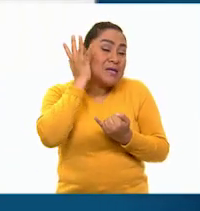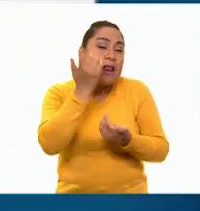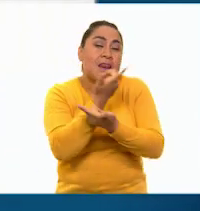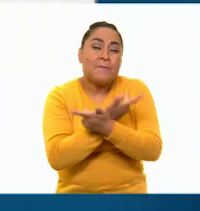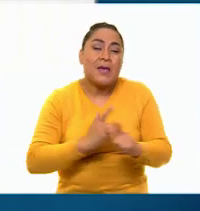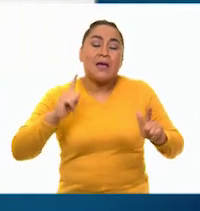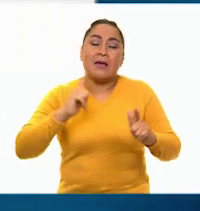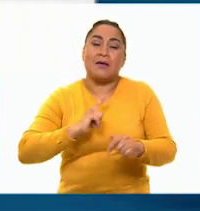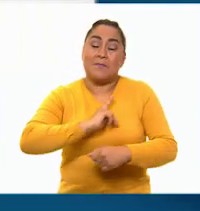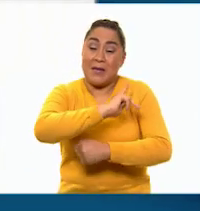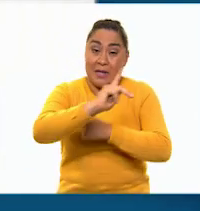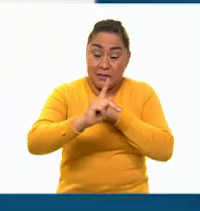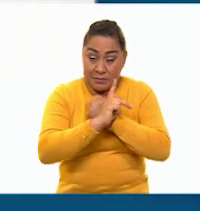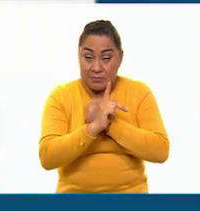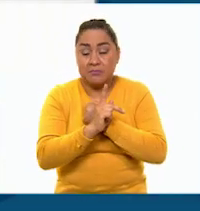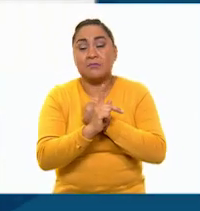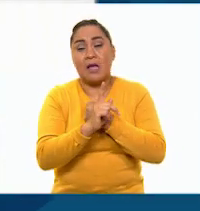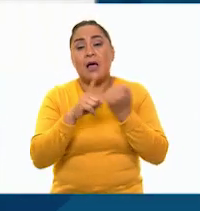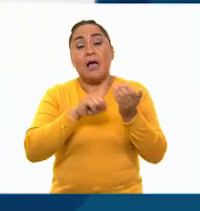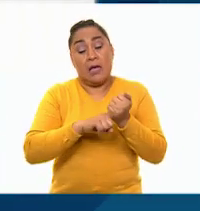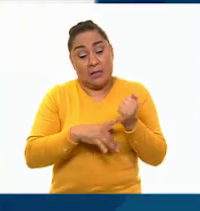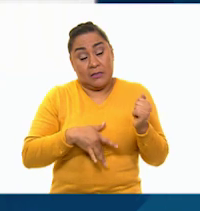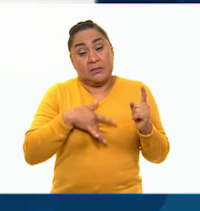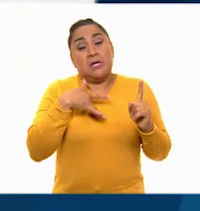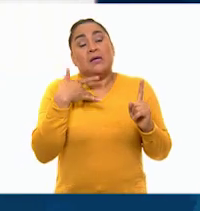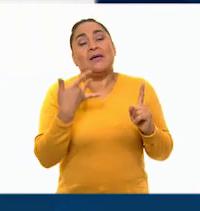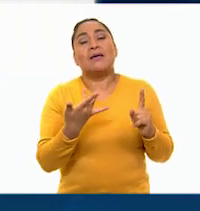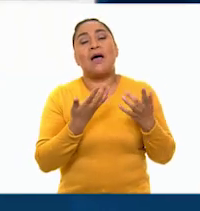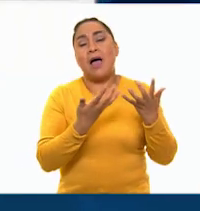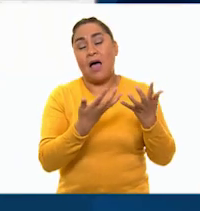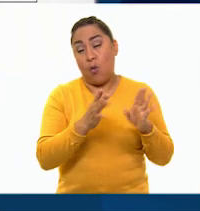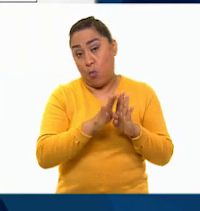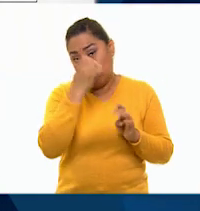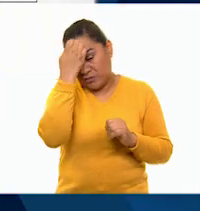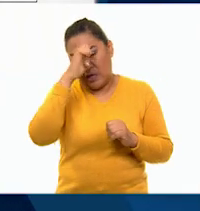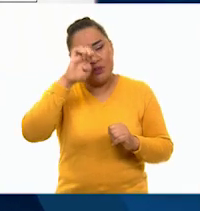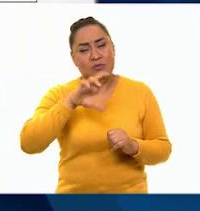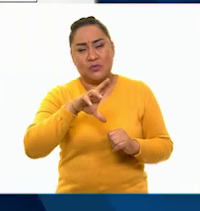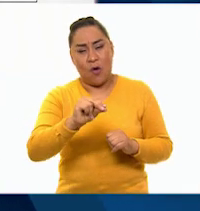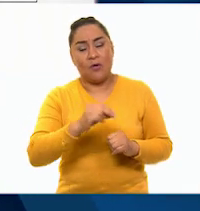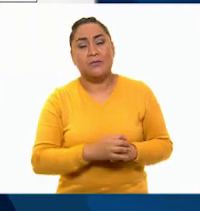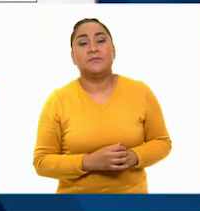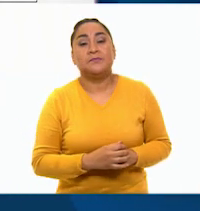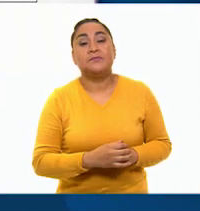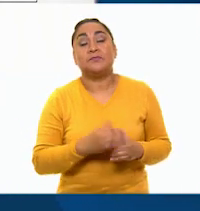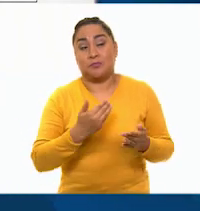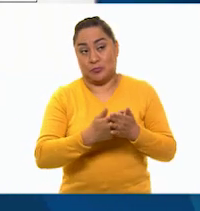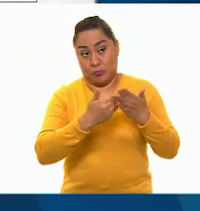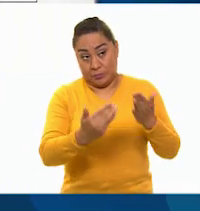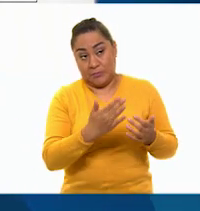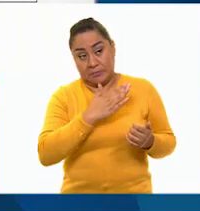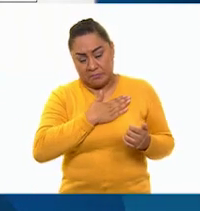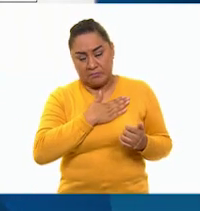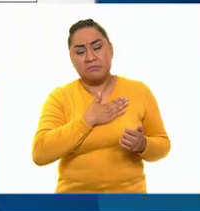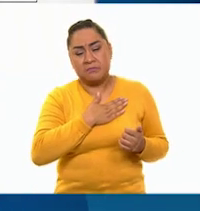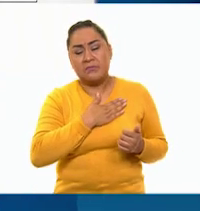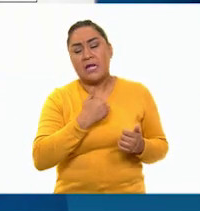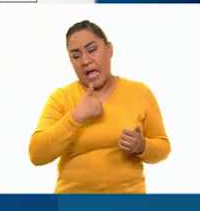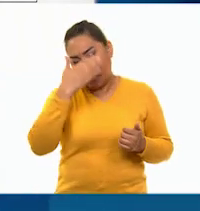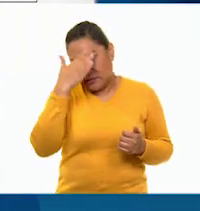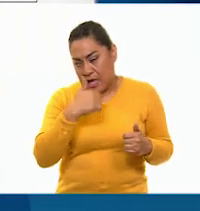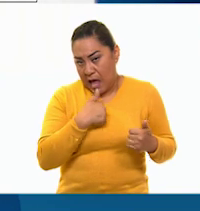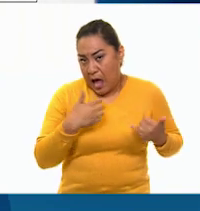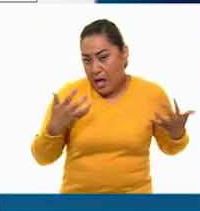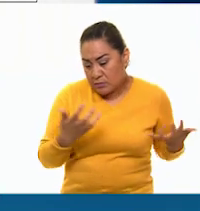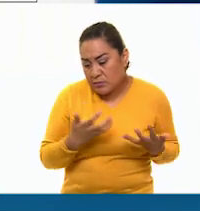libertad de la patria no les son unos sentimientos extraños. Por lo que a mí toca, sé decir que mis acciones y